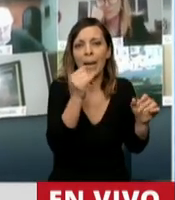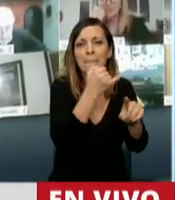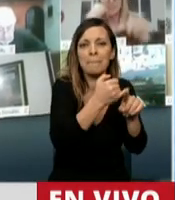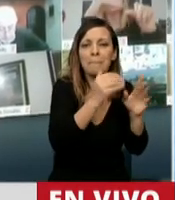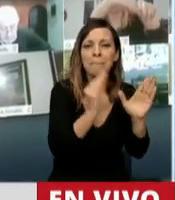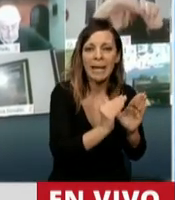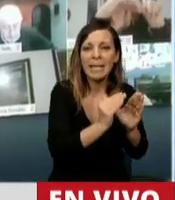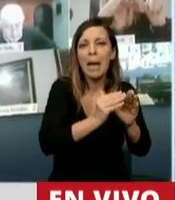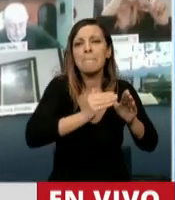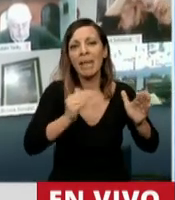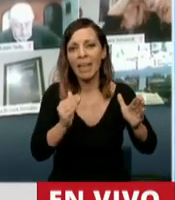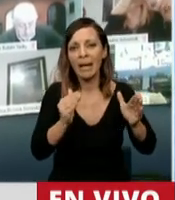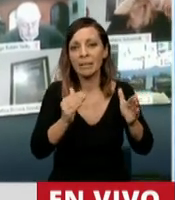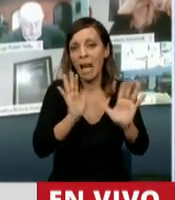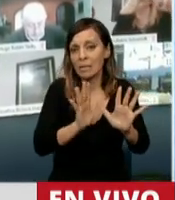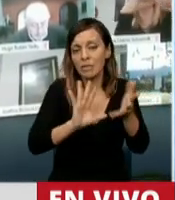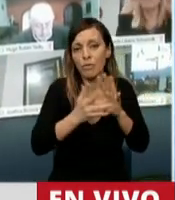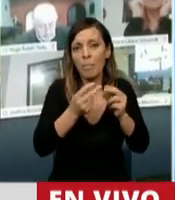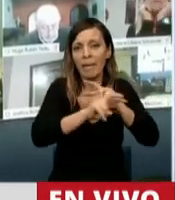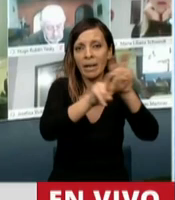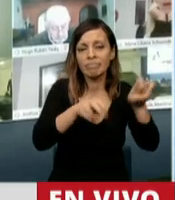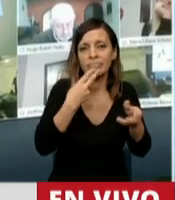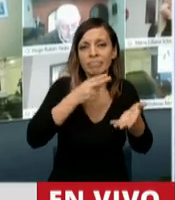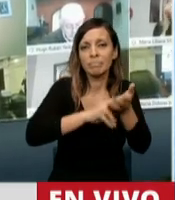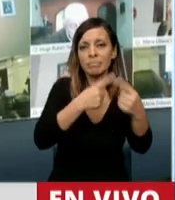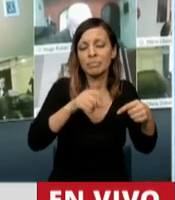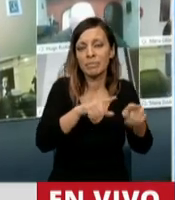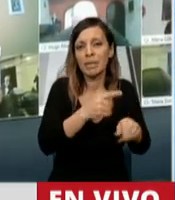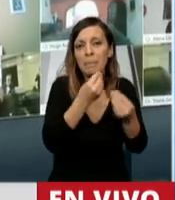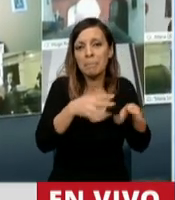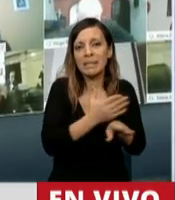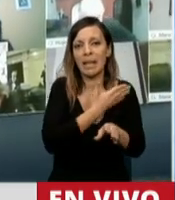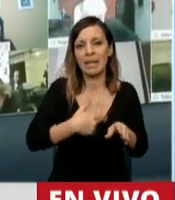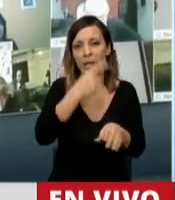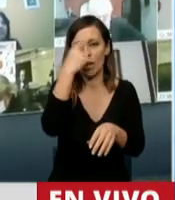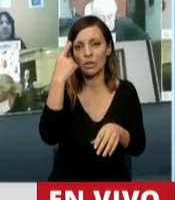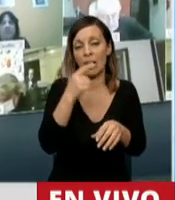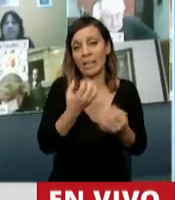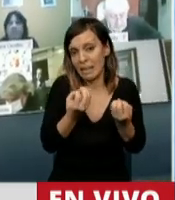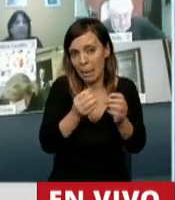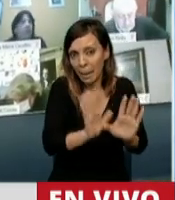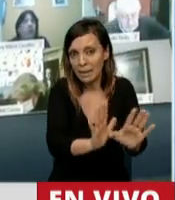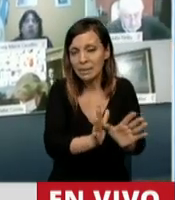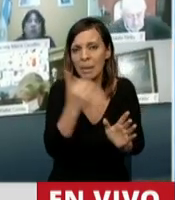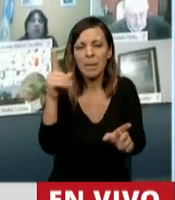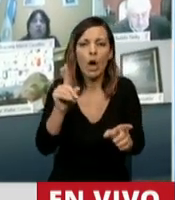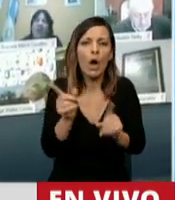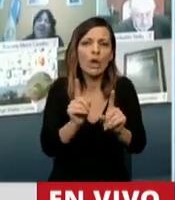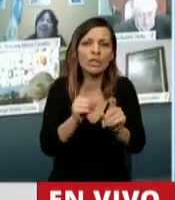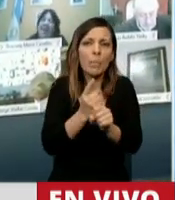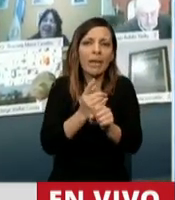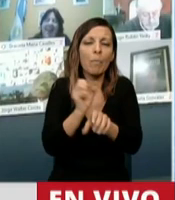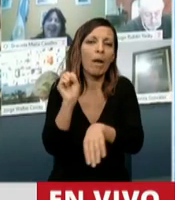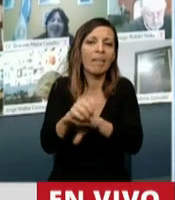medianas empresas, como toda la política económica y tributaria que se hace desde el Estado Nacional, y está muy bien que así sea. Pero no podemos desconocer que en la